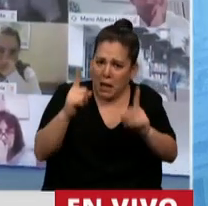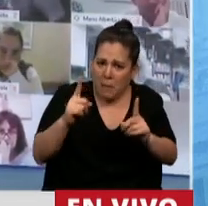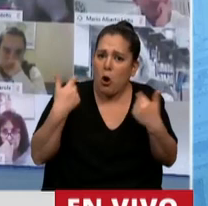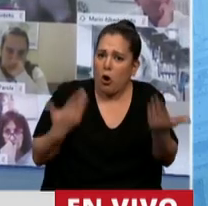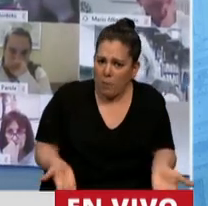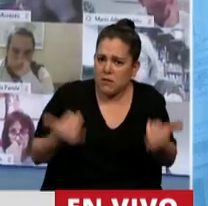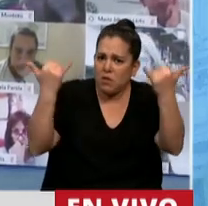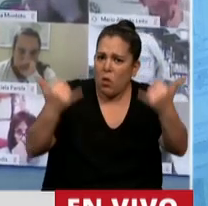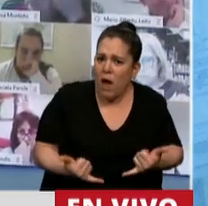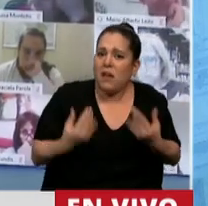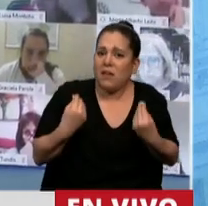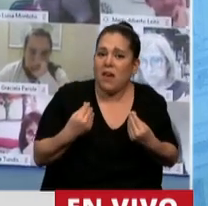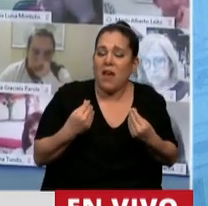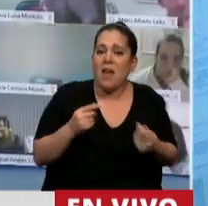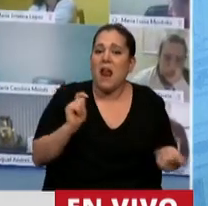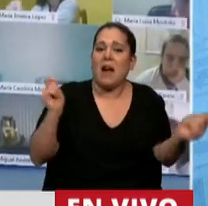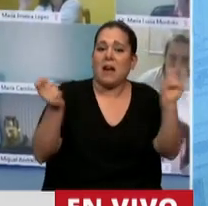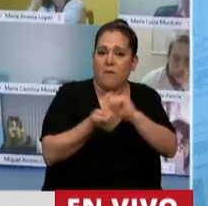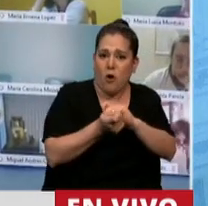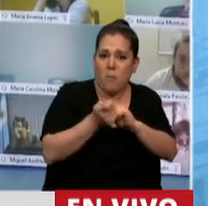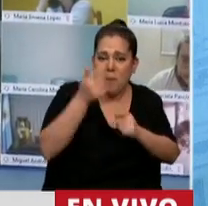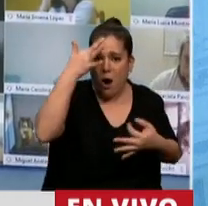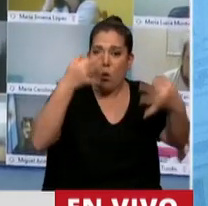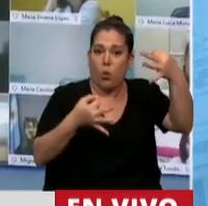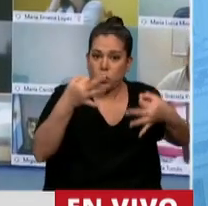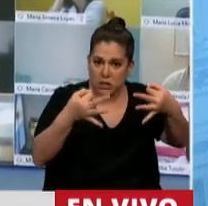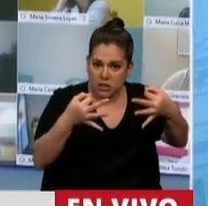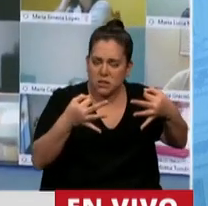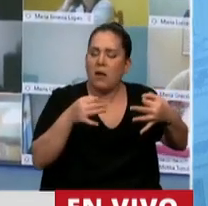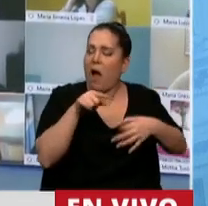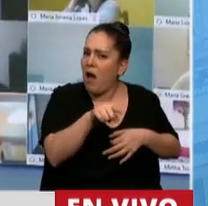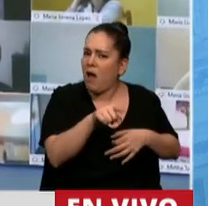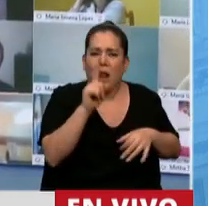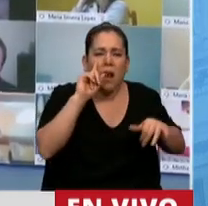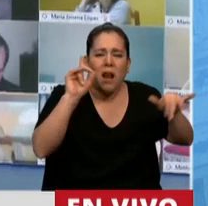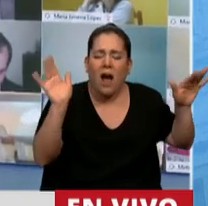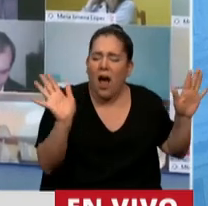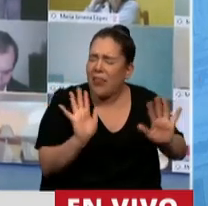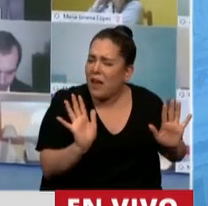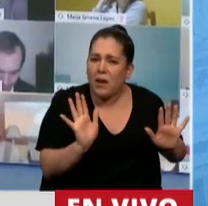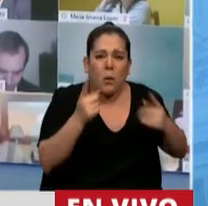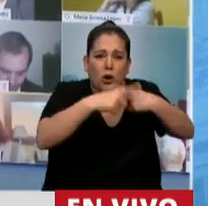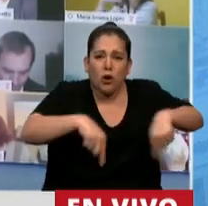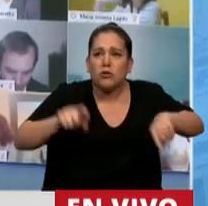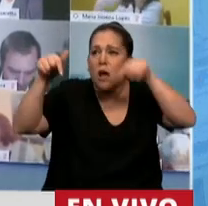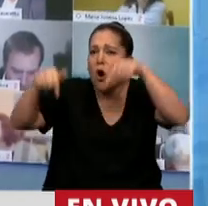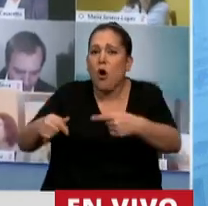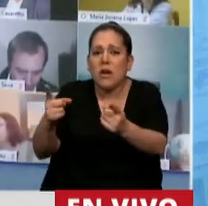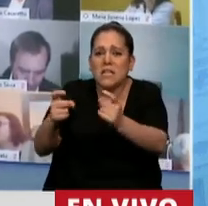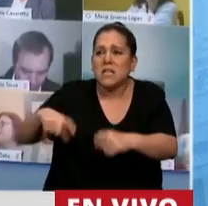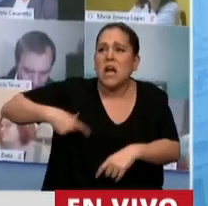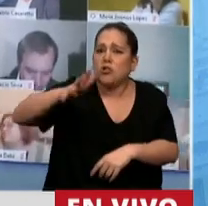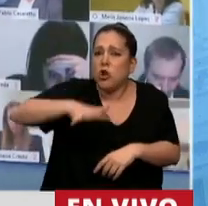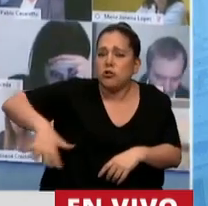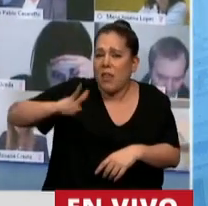convencidos que la reforma de la justicia no tiene absolutamente nada que ver con lo que hoy necesita y requiere la